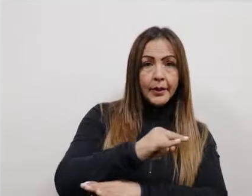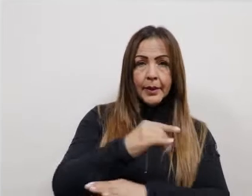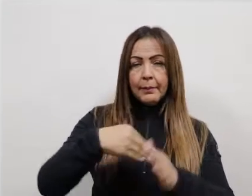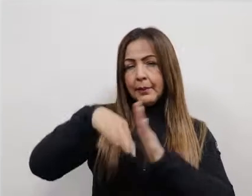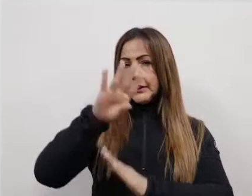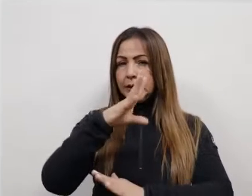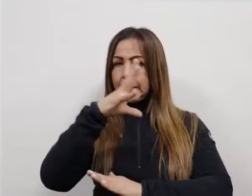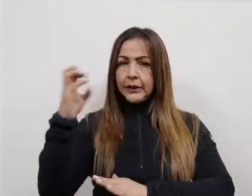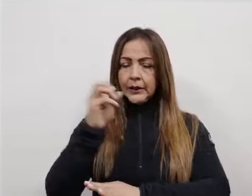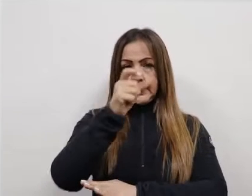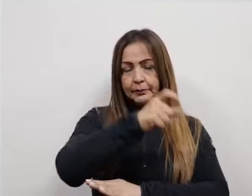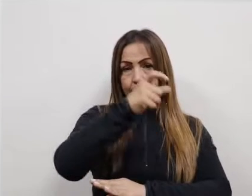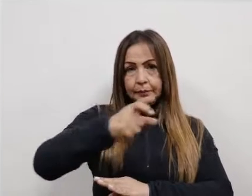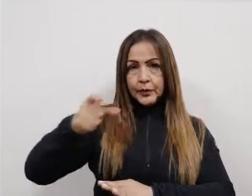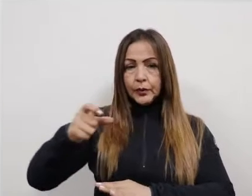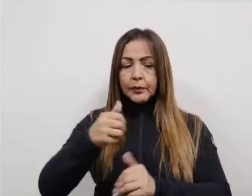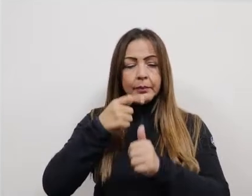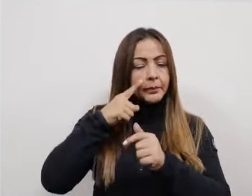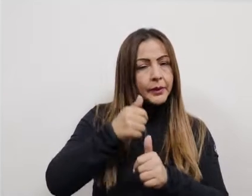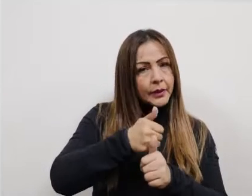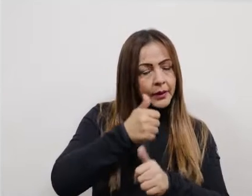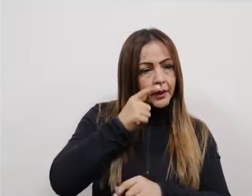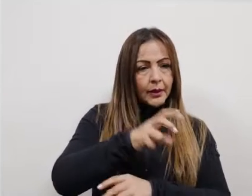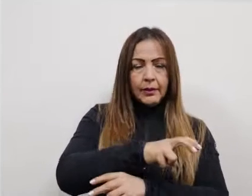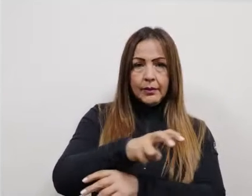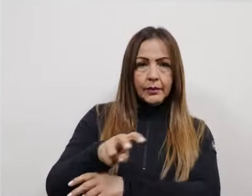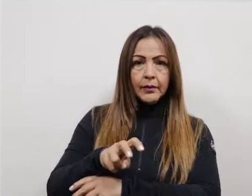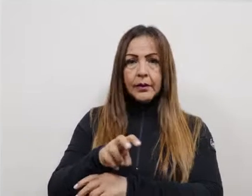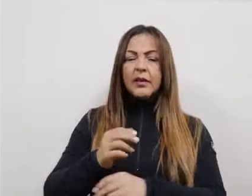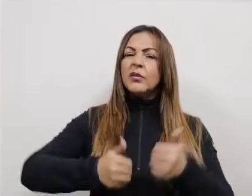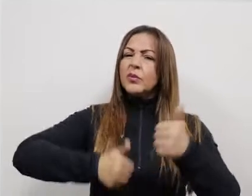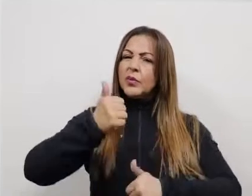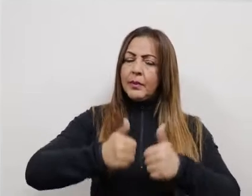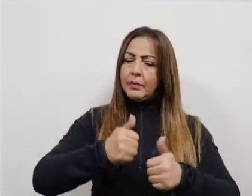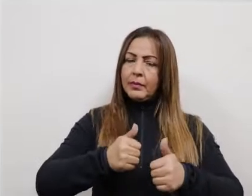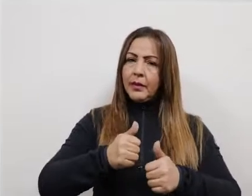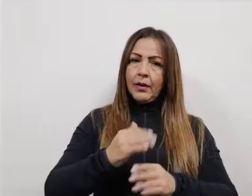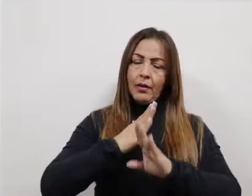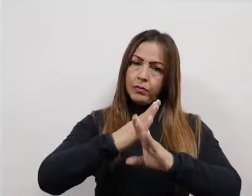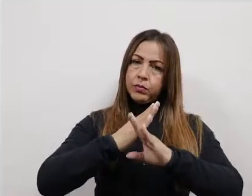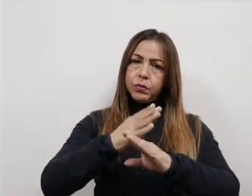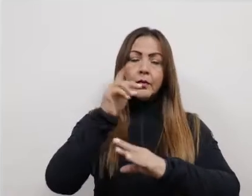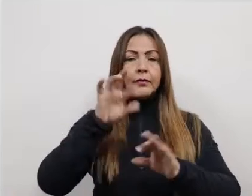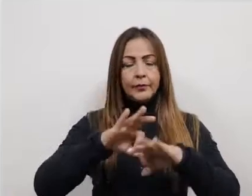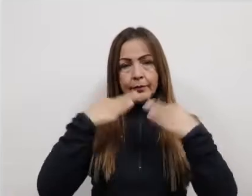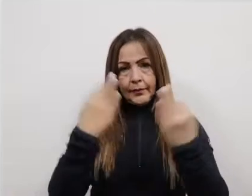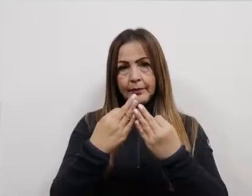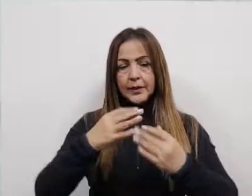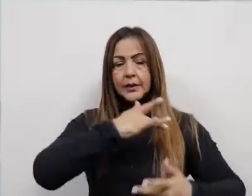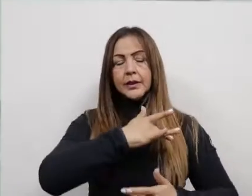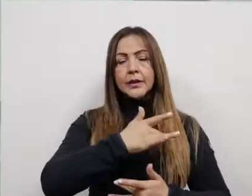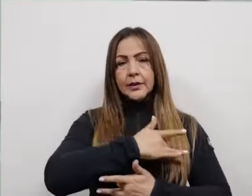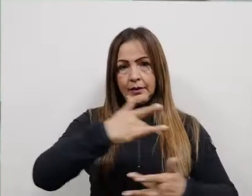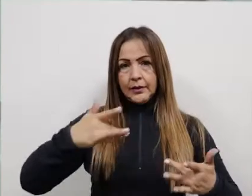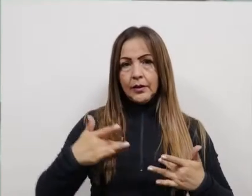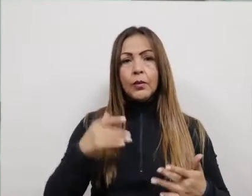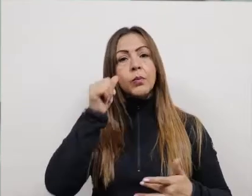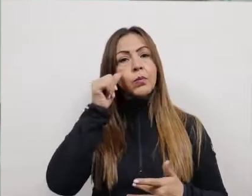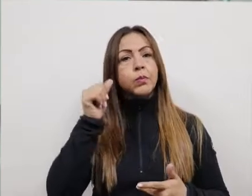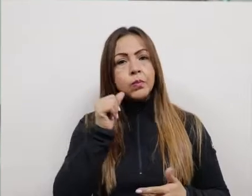se realizaron más de 500 actividades relacionadas en la atención integral al programa de planificación familiar y salud materna.